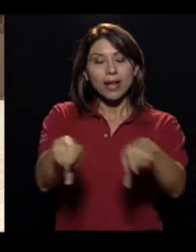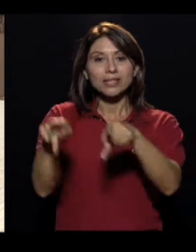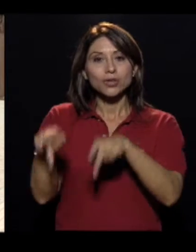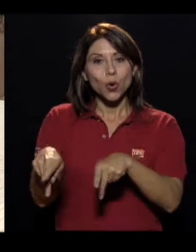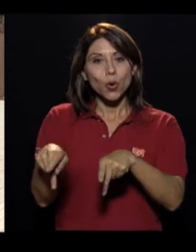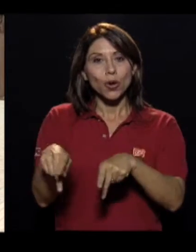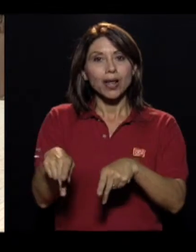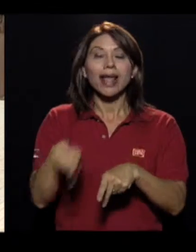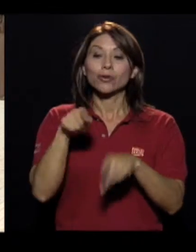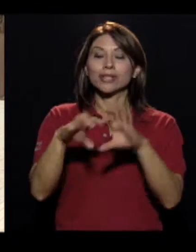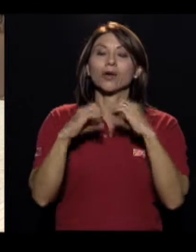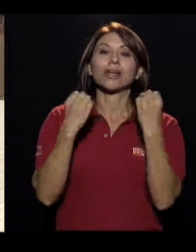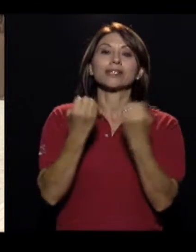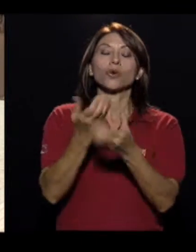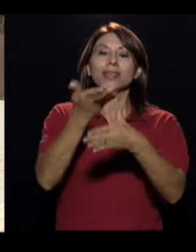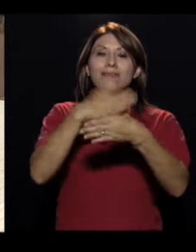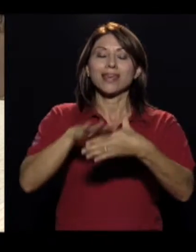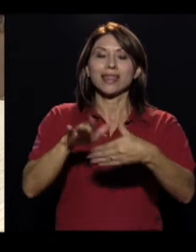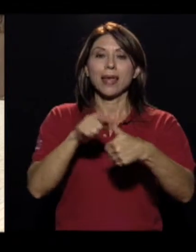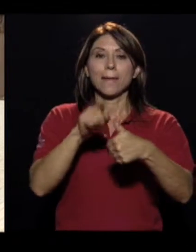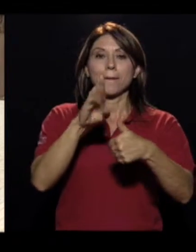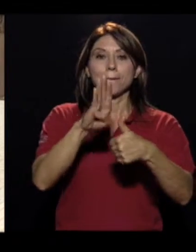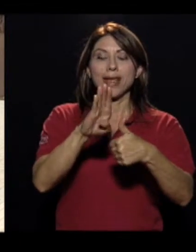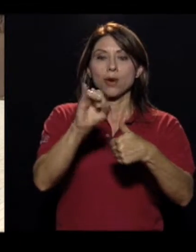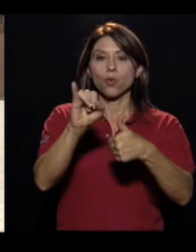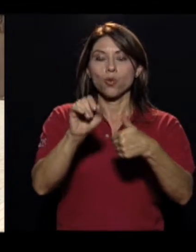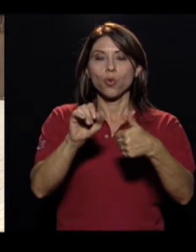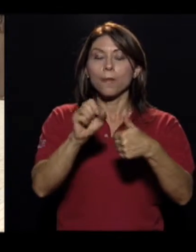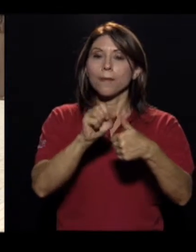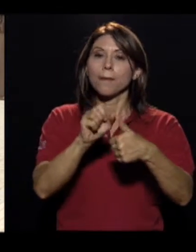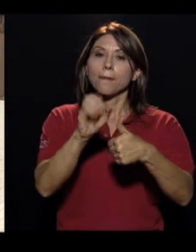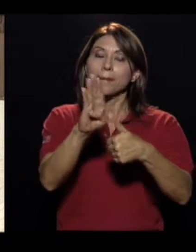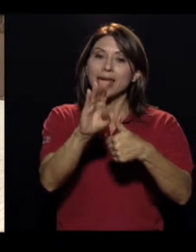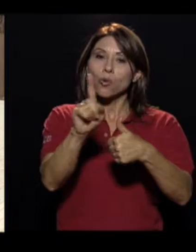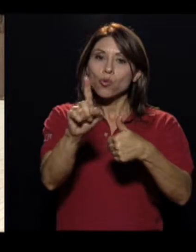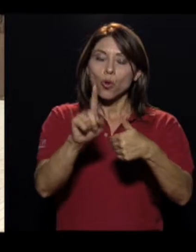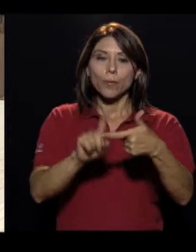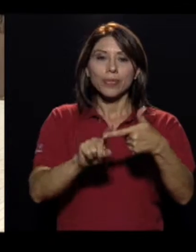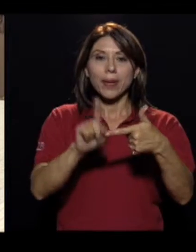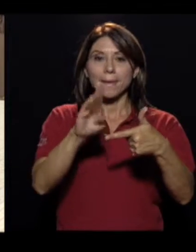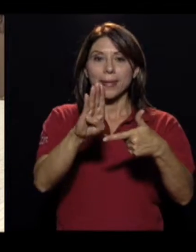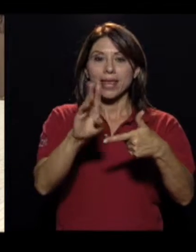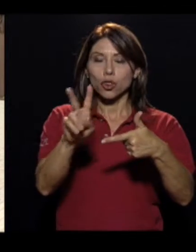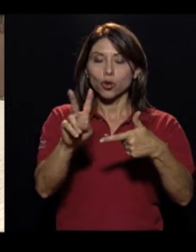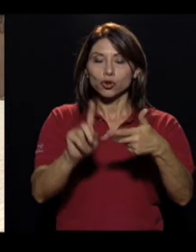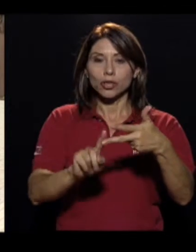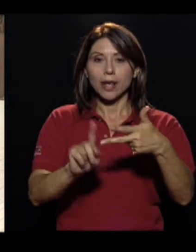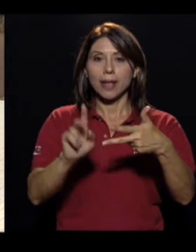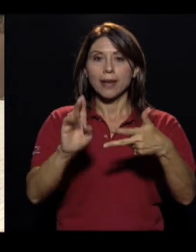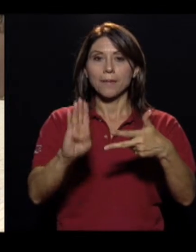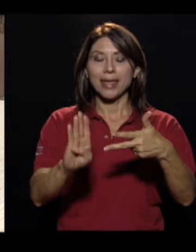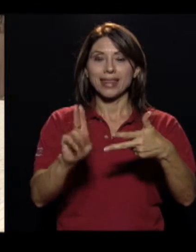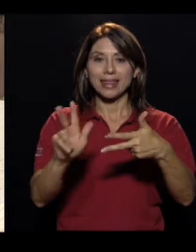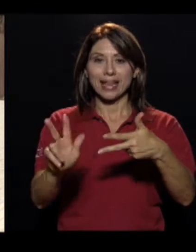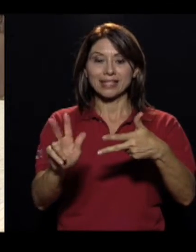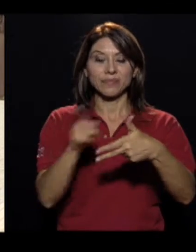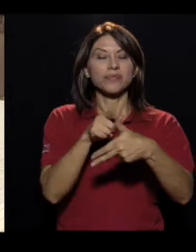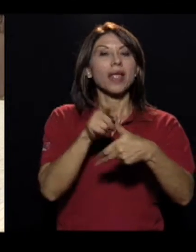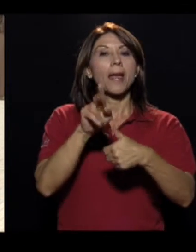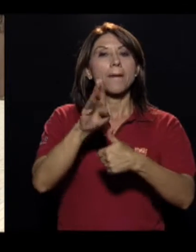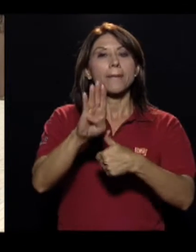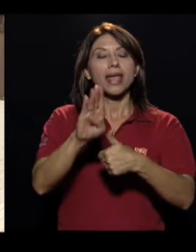divide en B1, B2 y B3. Eso significa que los B1